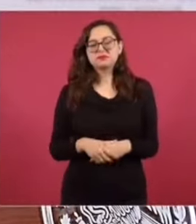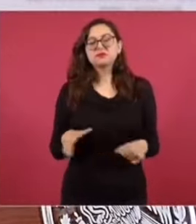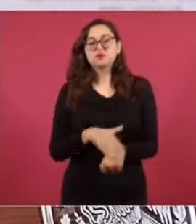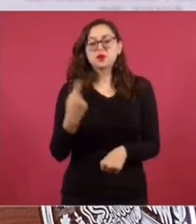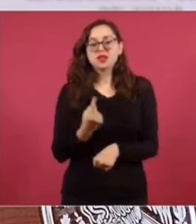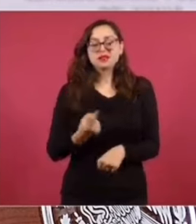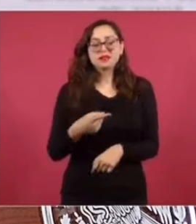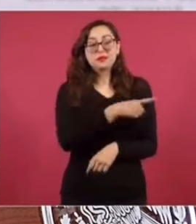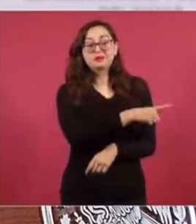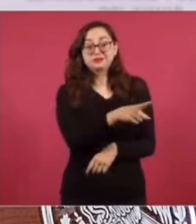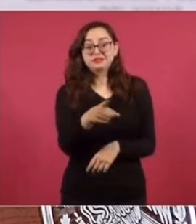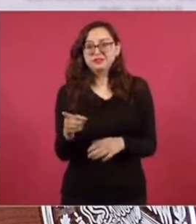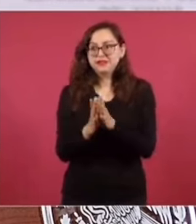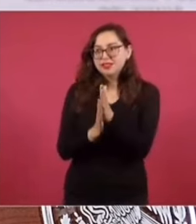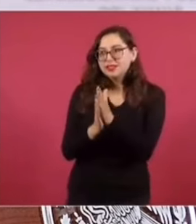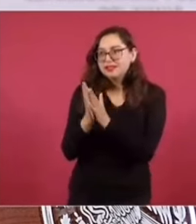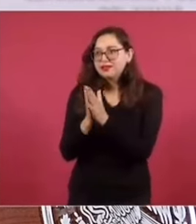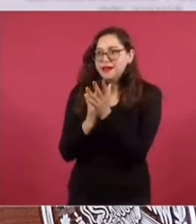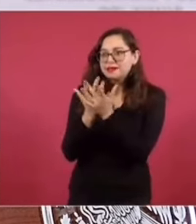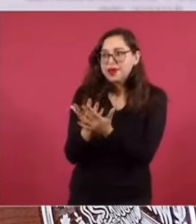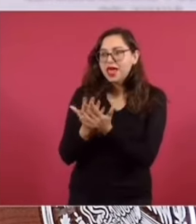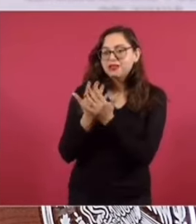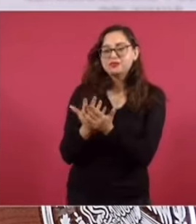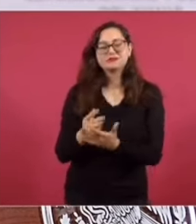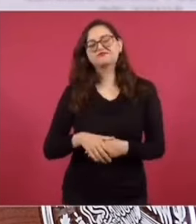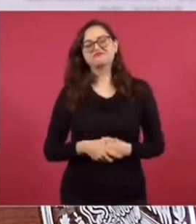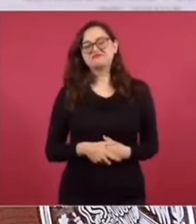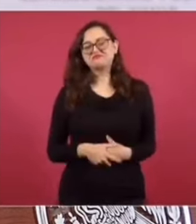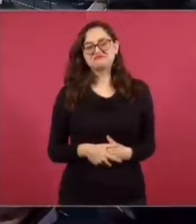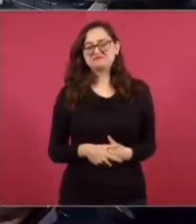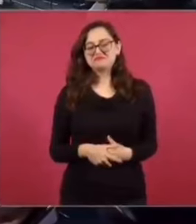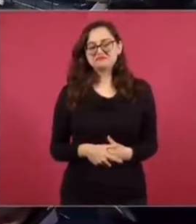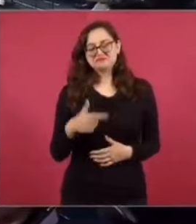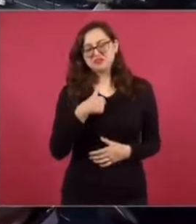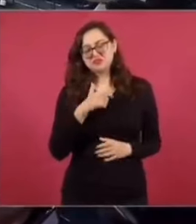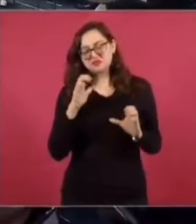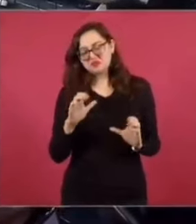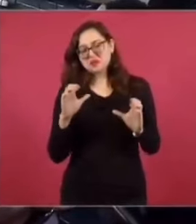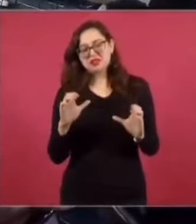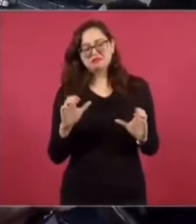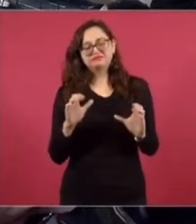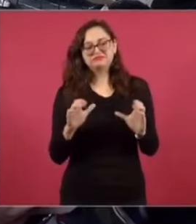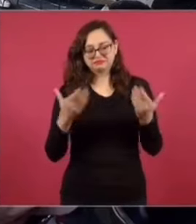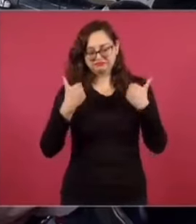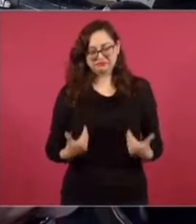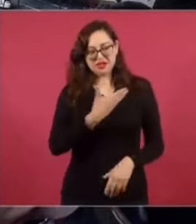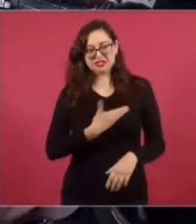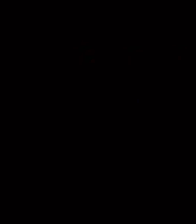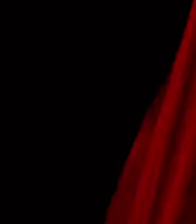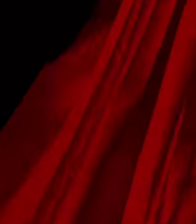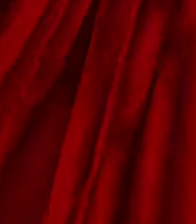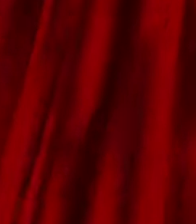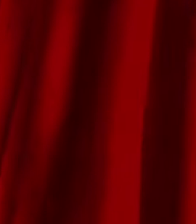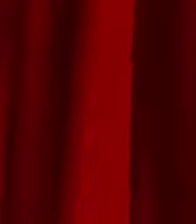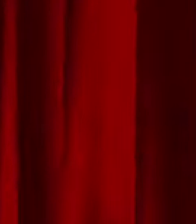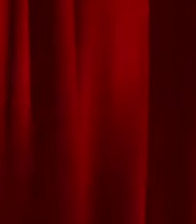Porque están como buitres. Es temporada de sus pilotes. Entonces, tengo que cuidar la investidura presidencial.